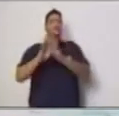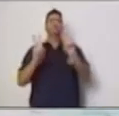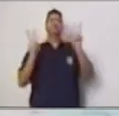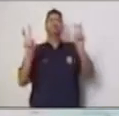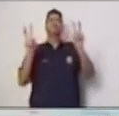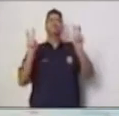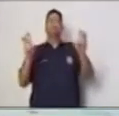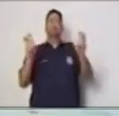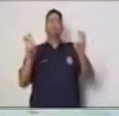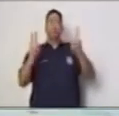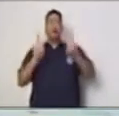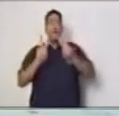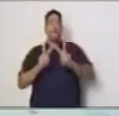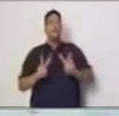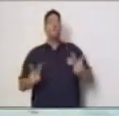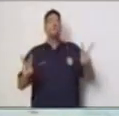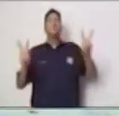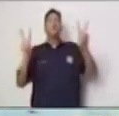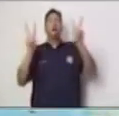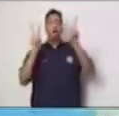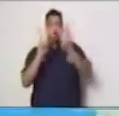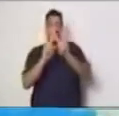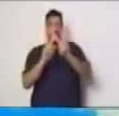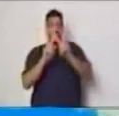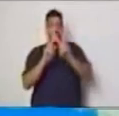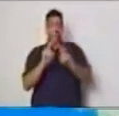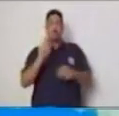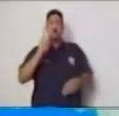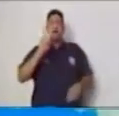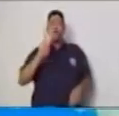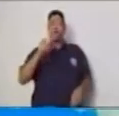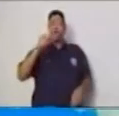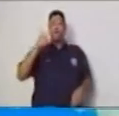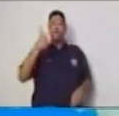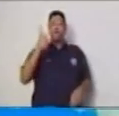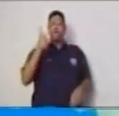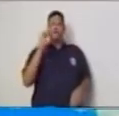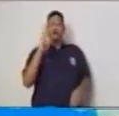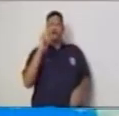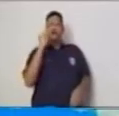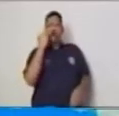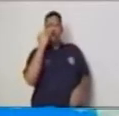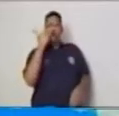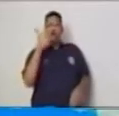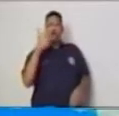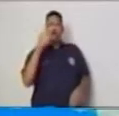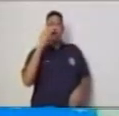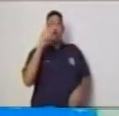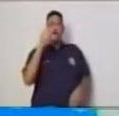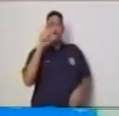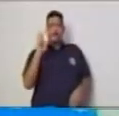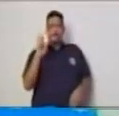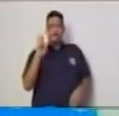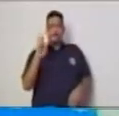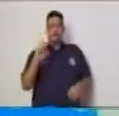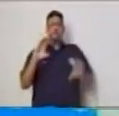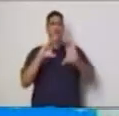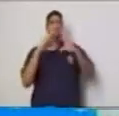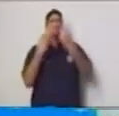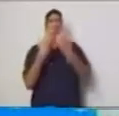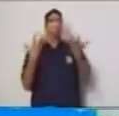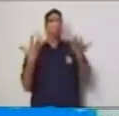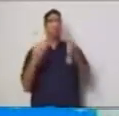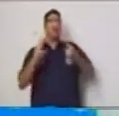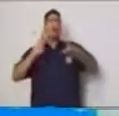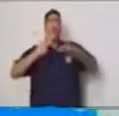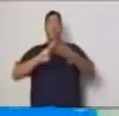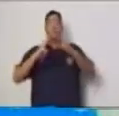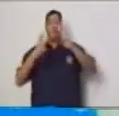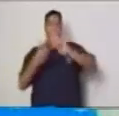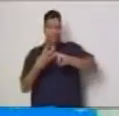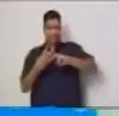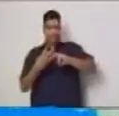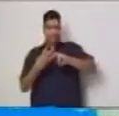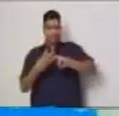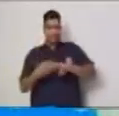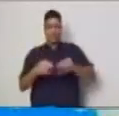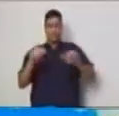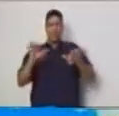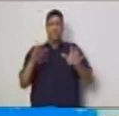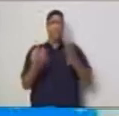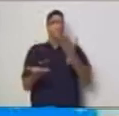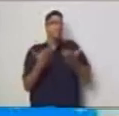Valor de una Variable, del área de Matemáticas. Si en casa hay alguna persona con necesidades educativas